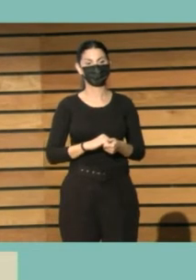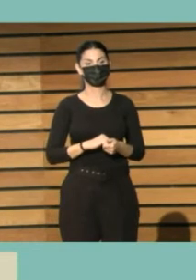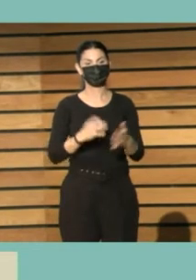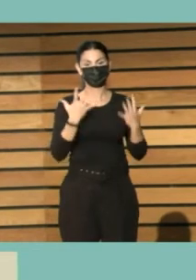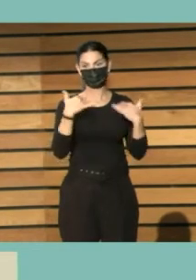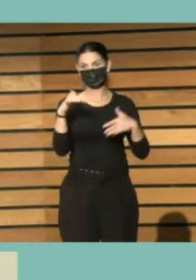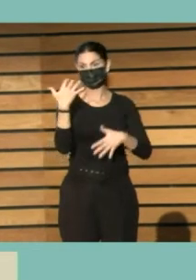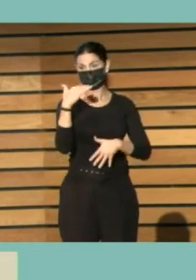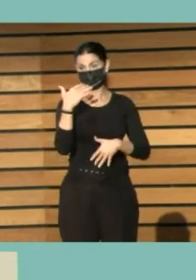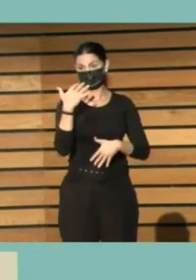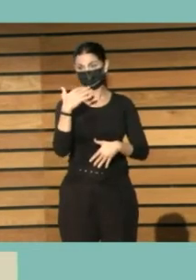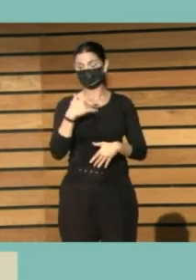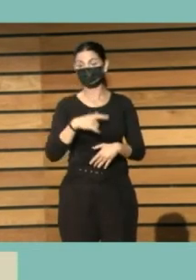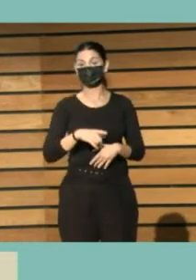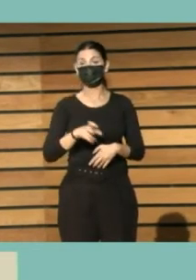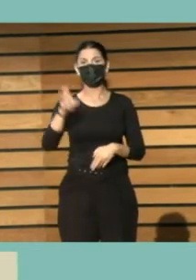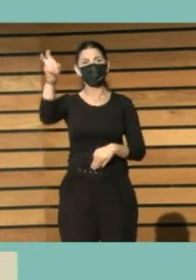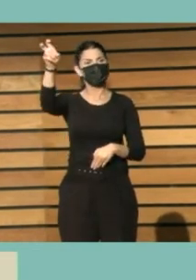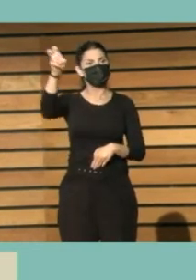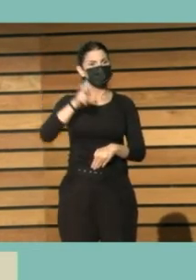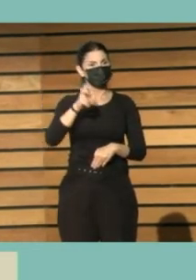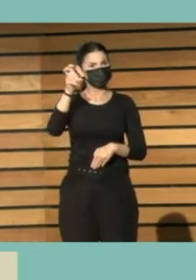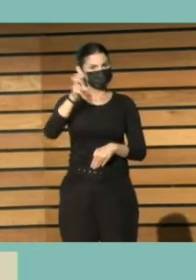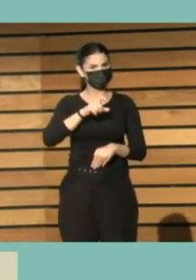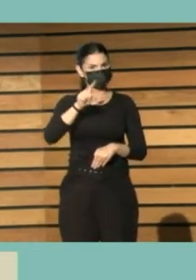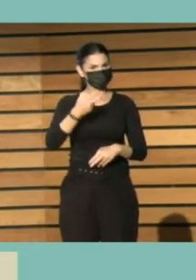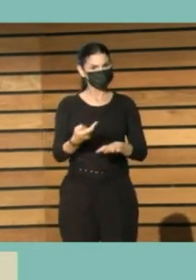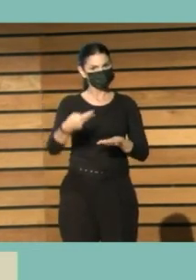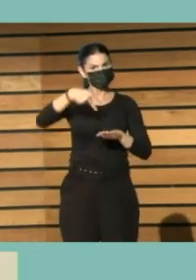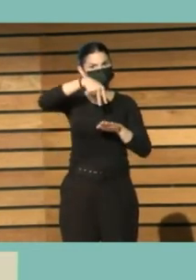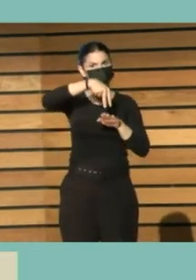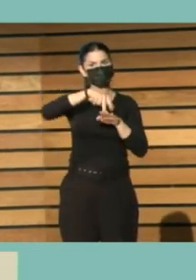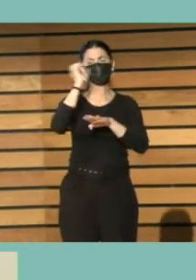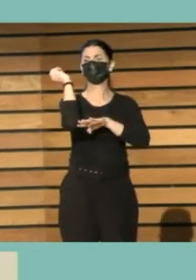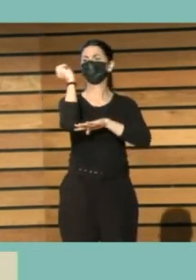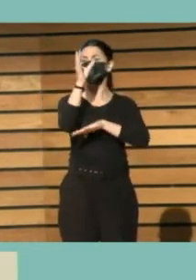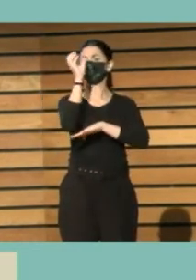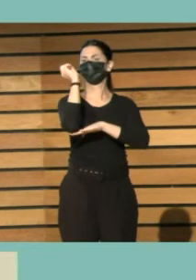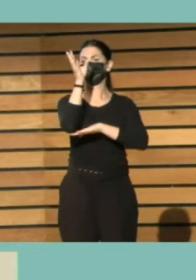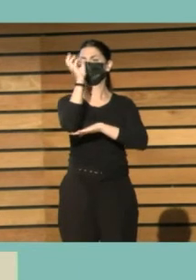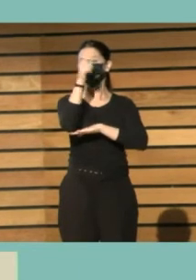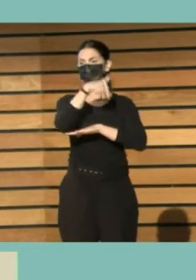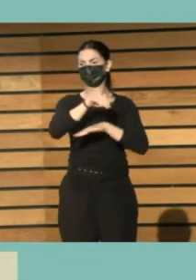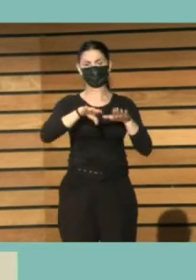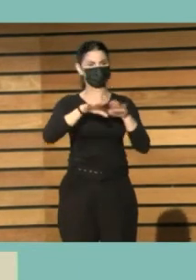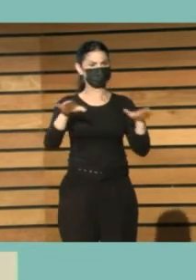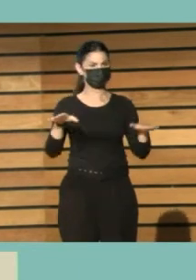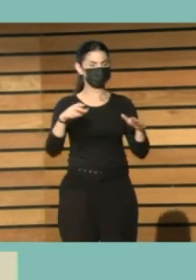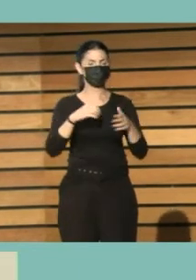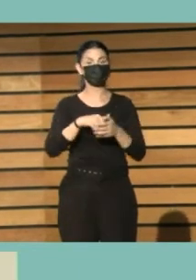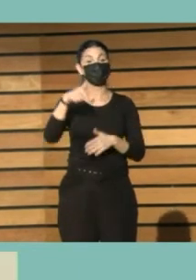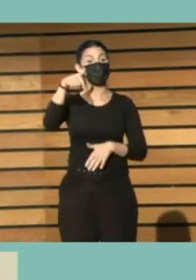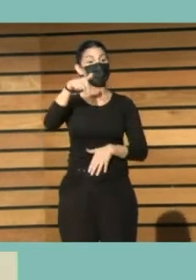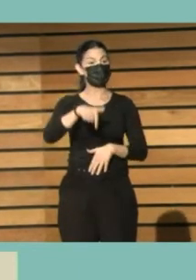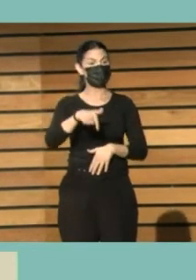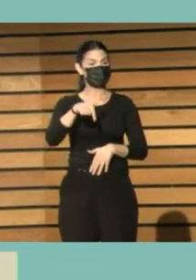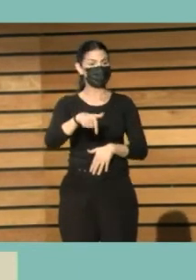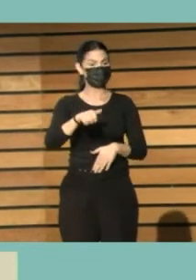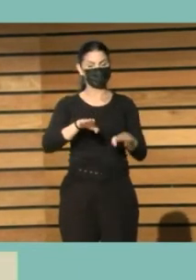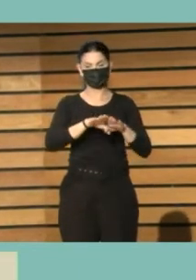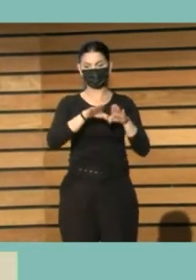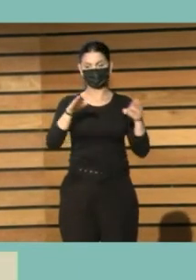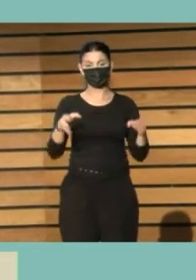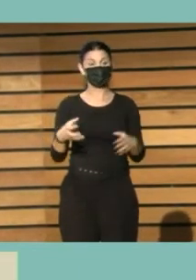Estaba, pues lo que decía, entró Fusi, se levantó para dar la charla desde un podio que había como este. Estaba aquí en el medio